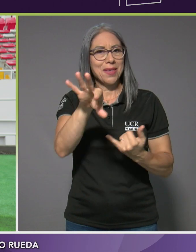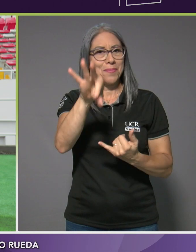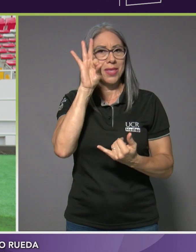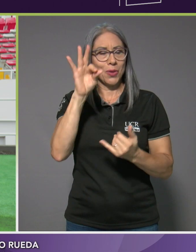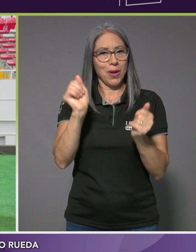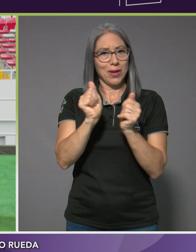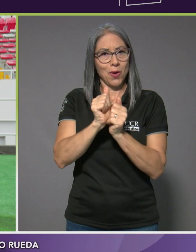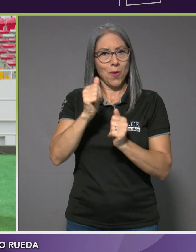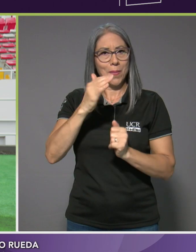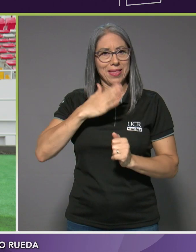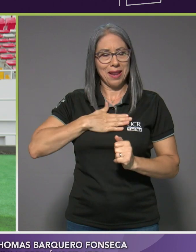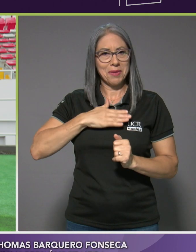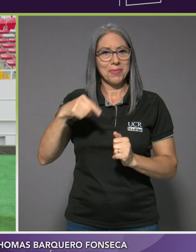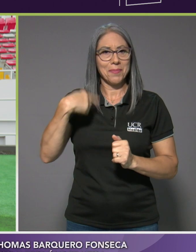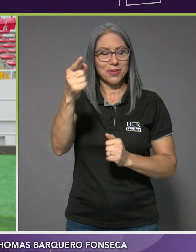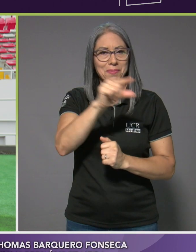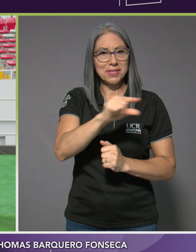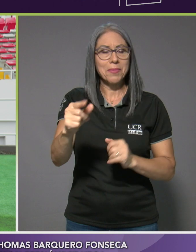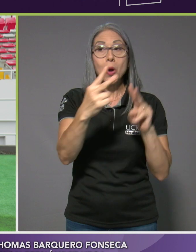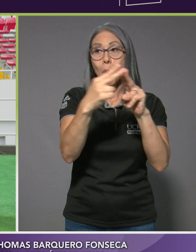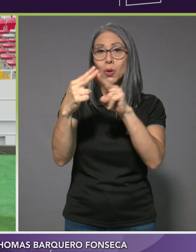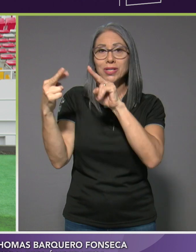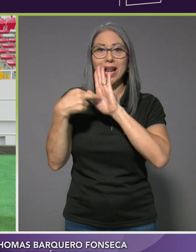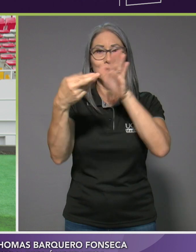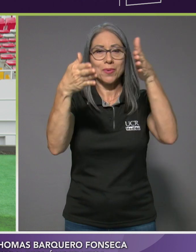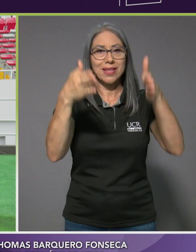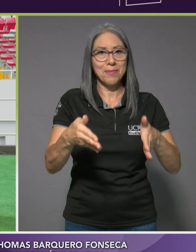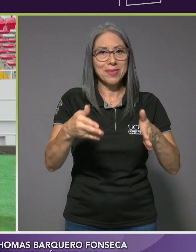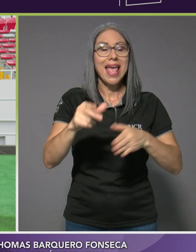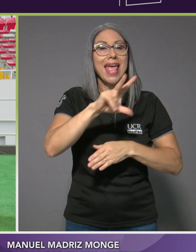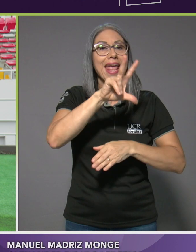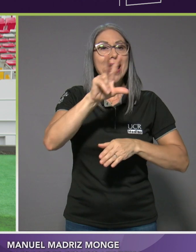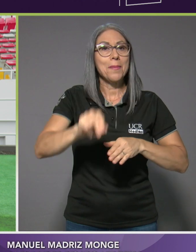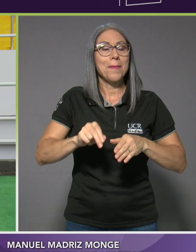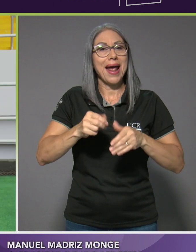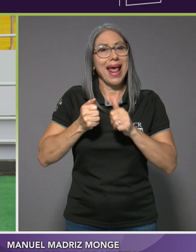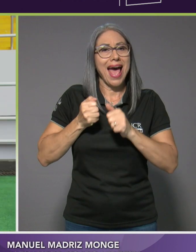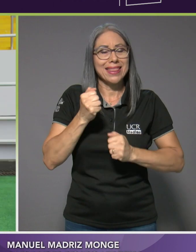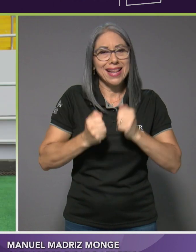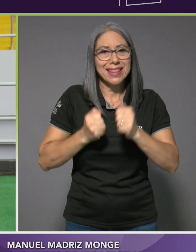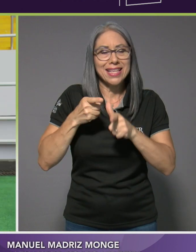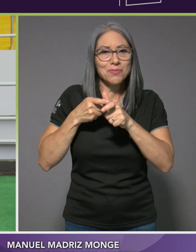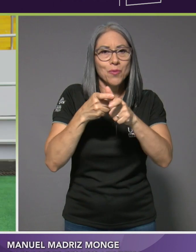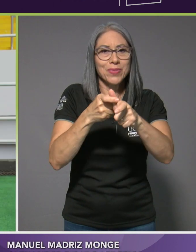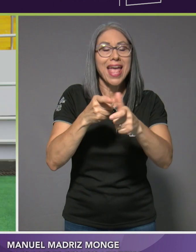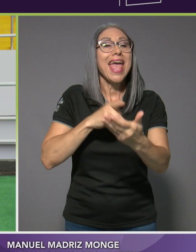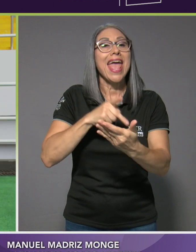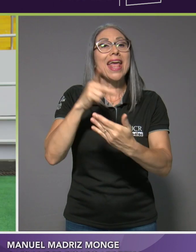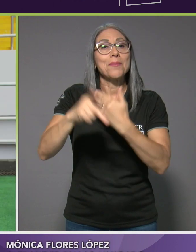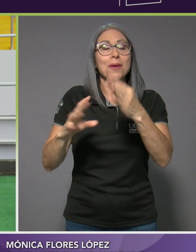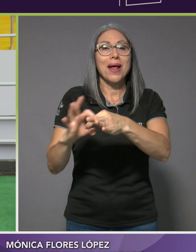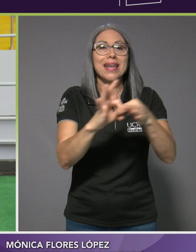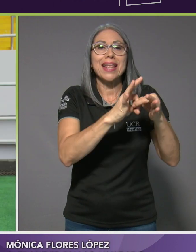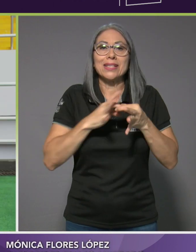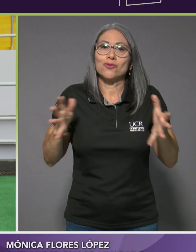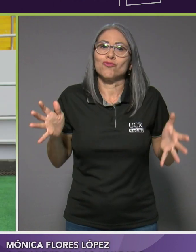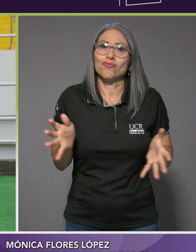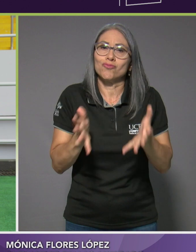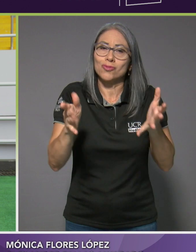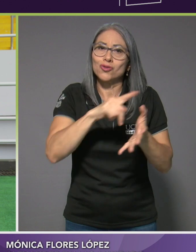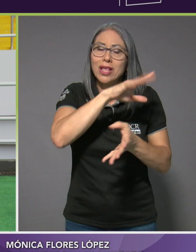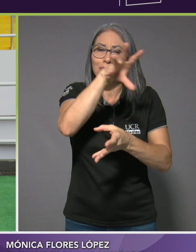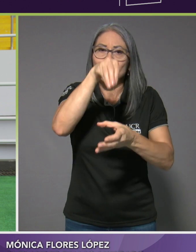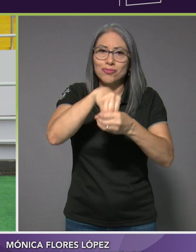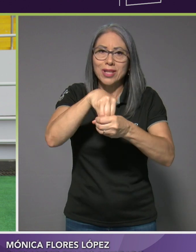semana para conocer a nuestros representantes en el paratletismo. En Nexos le invitamos a apuntarse a la inclusión y empaparse del maravilloso